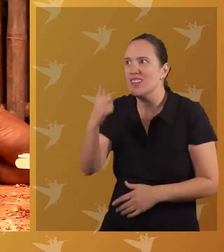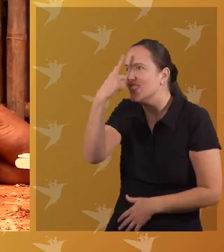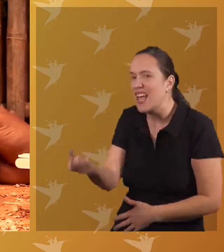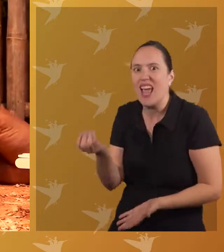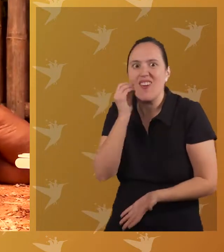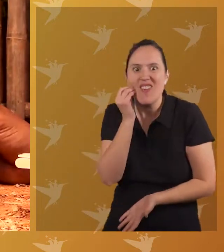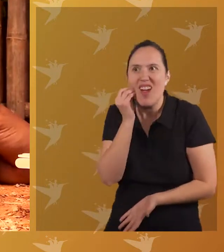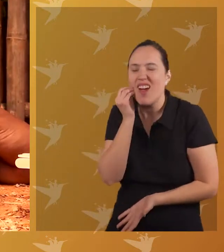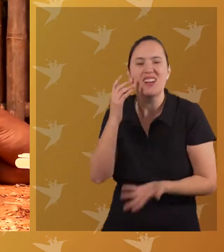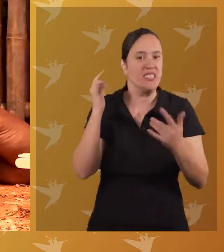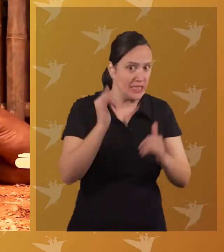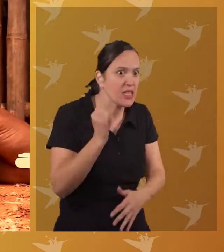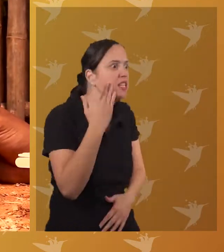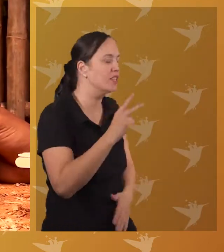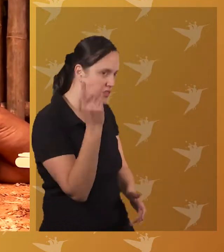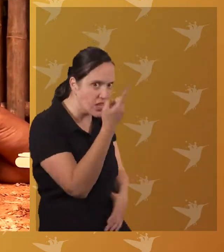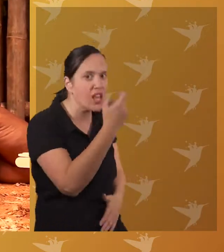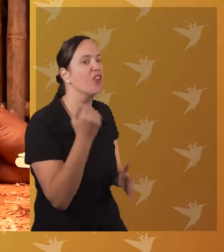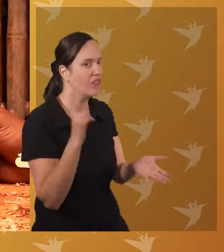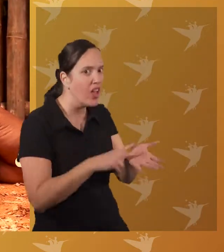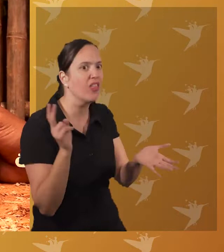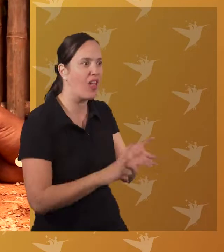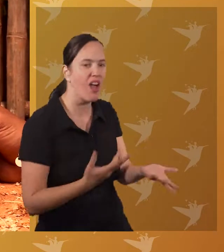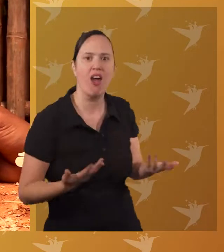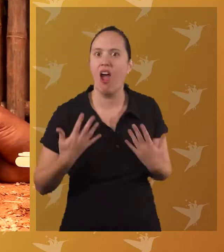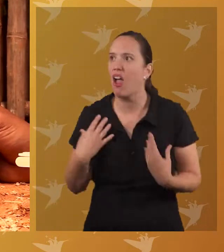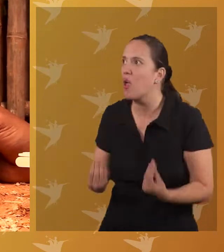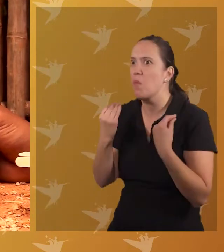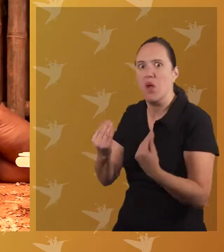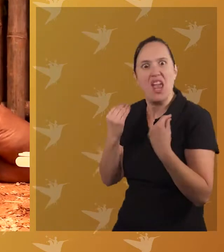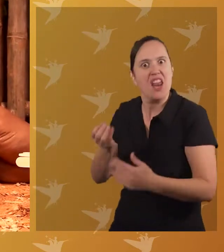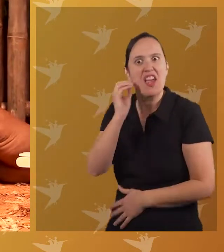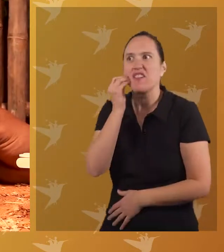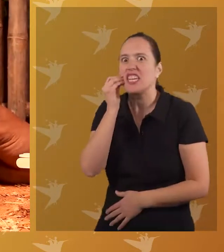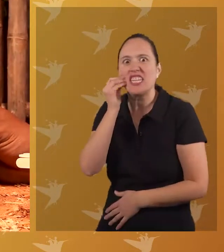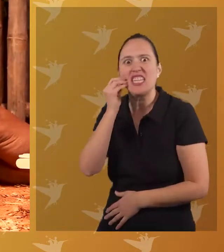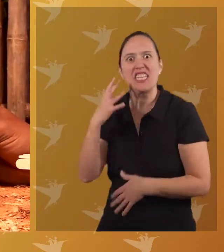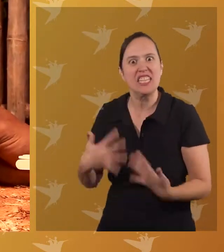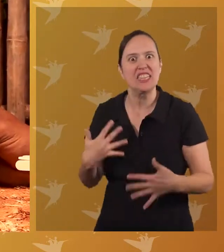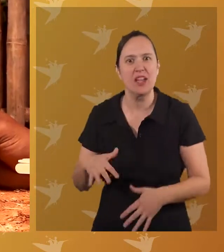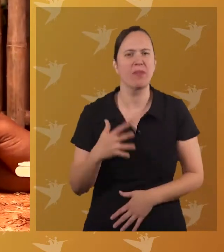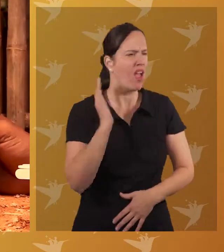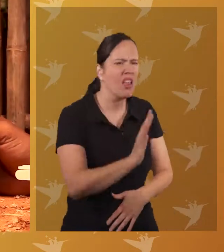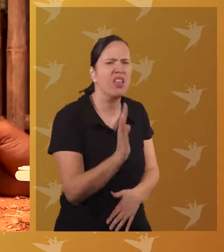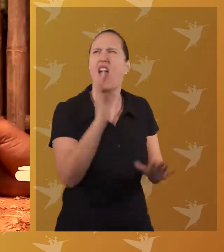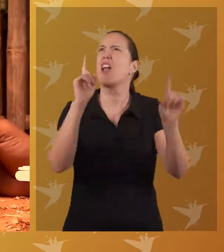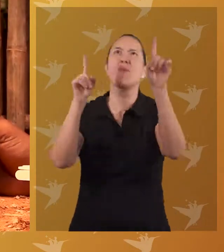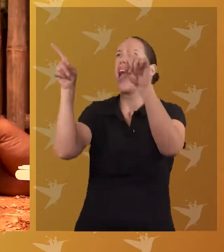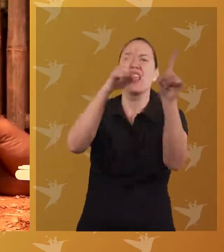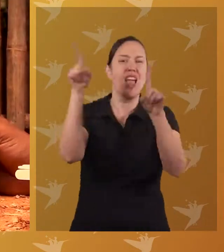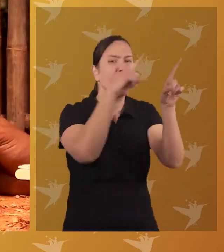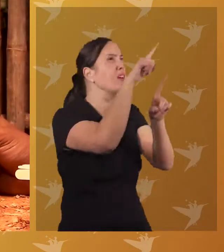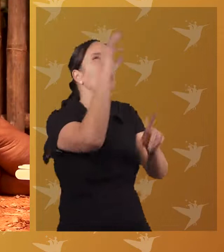serio, abuela! ¡Sí, niños, en serio! ¡De verdad! ¡Ay, qué bueno, abuelita! ¡Ay,